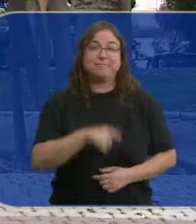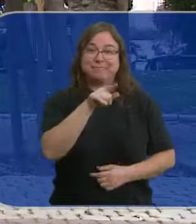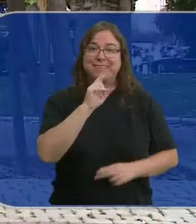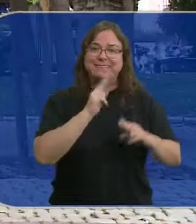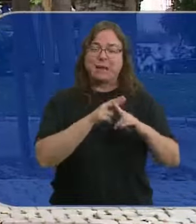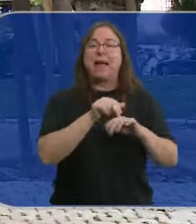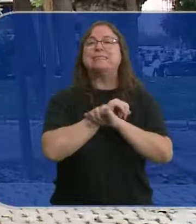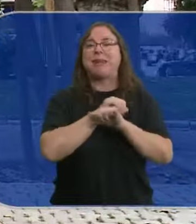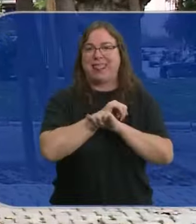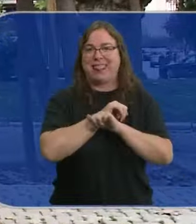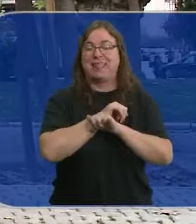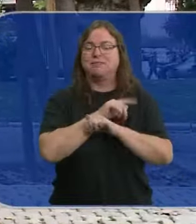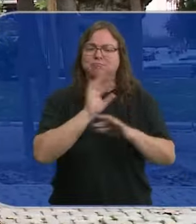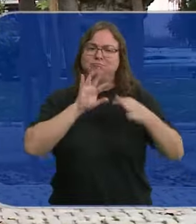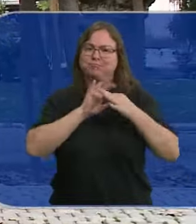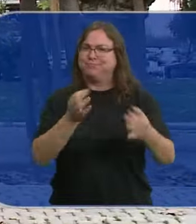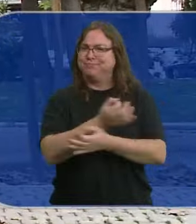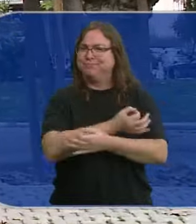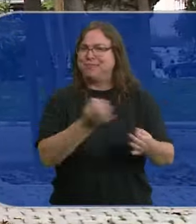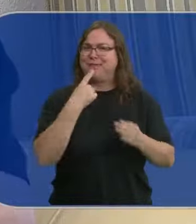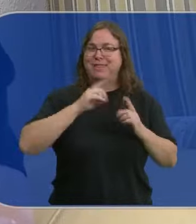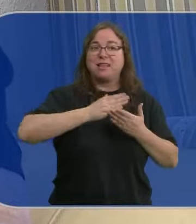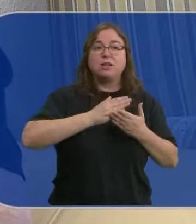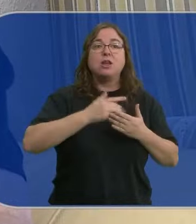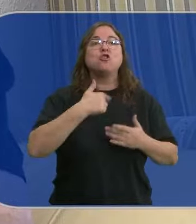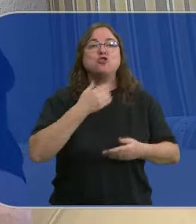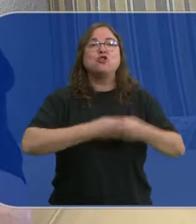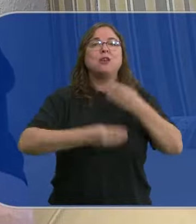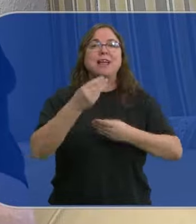Ella es Esperanza y cumple a la perfección lo que dice este estudio.